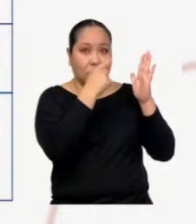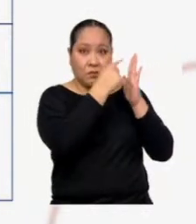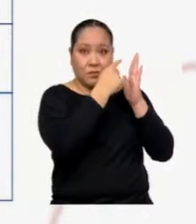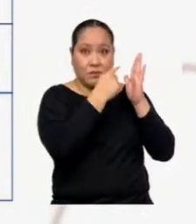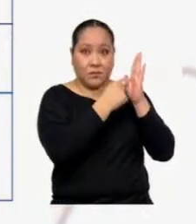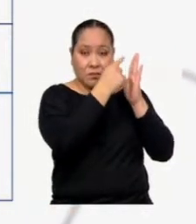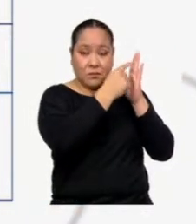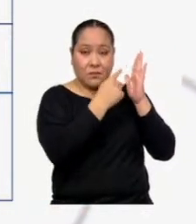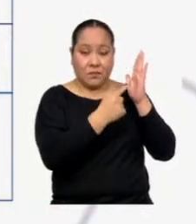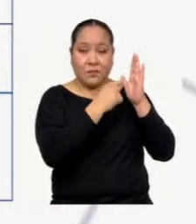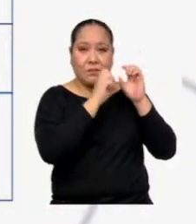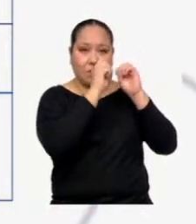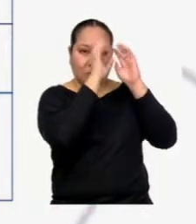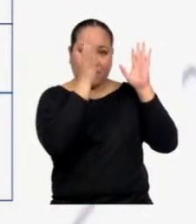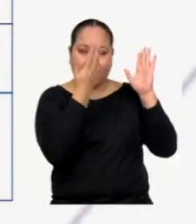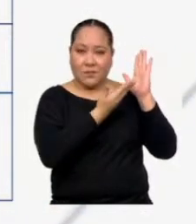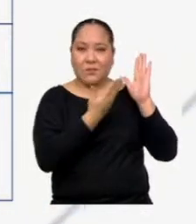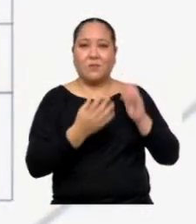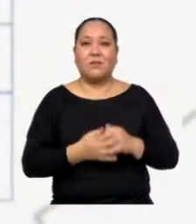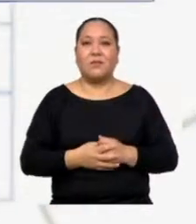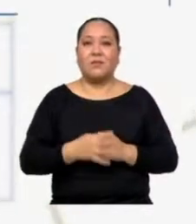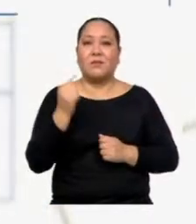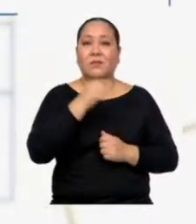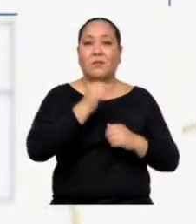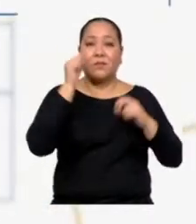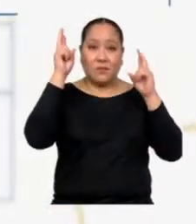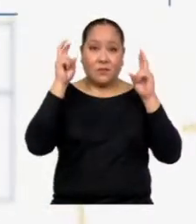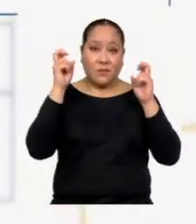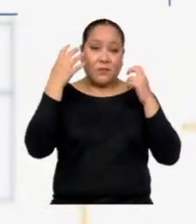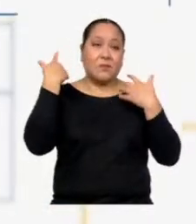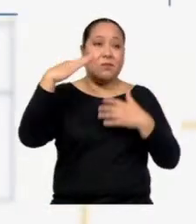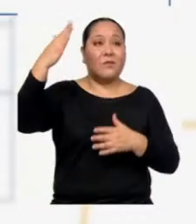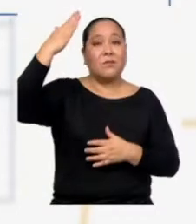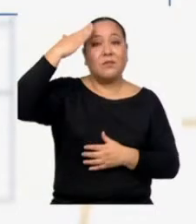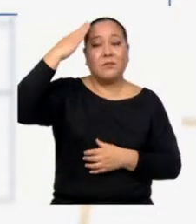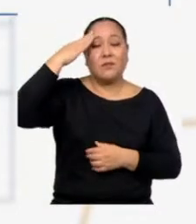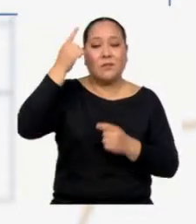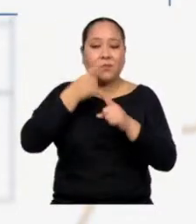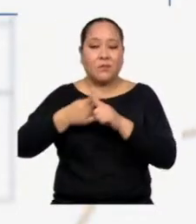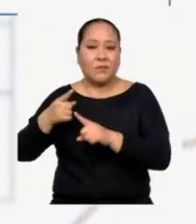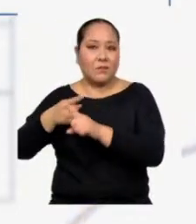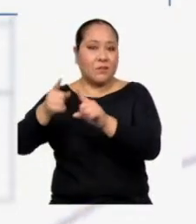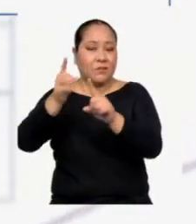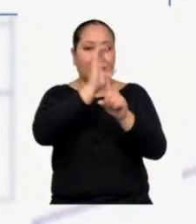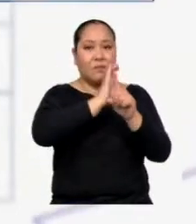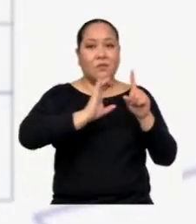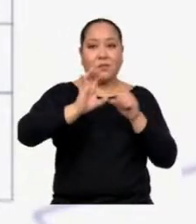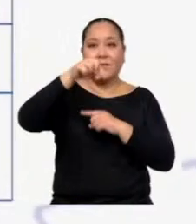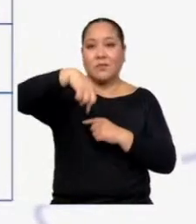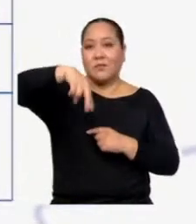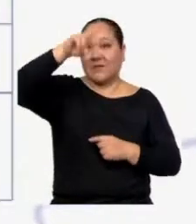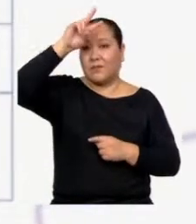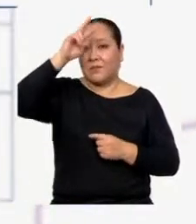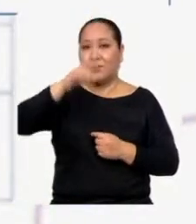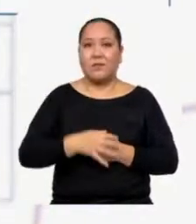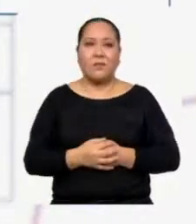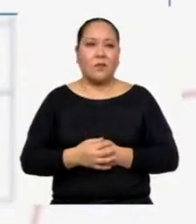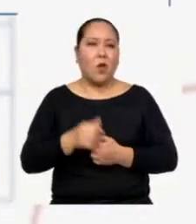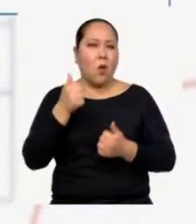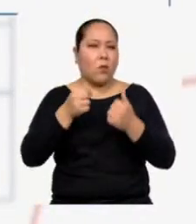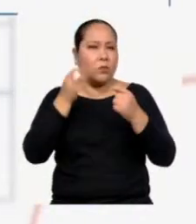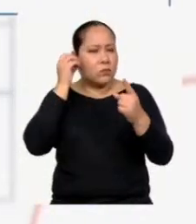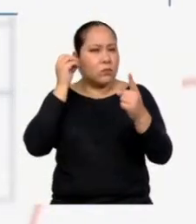recontra claras. Nuestro tema, como bien sabemos, es la diversidad cultural del Perú. ¿Con qué